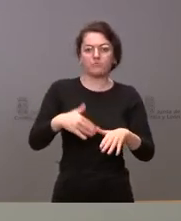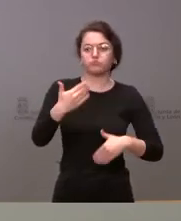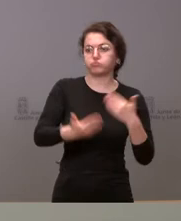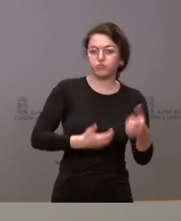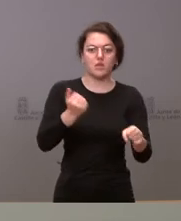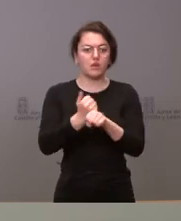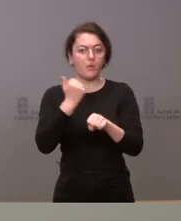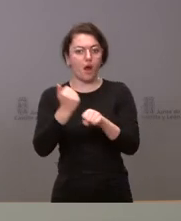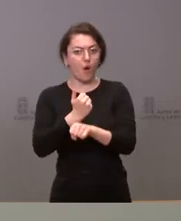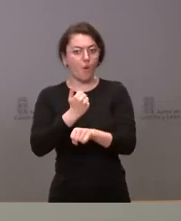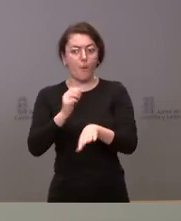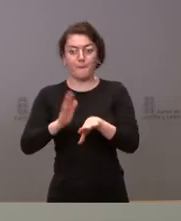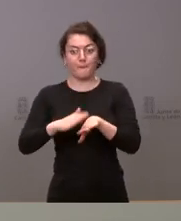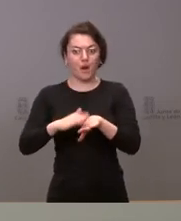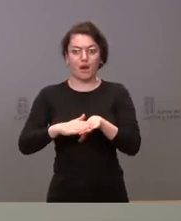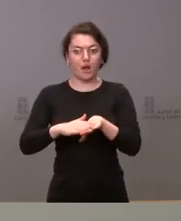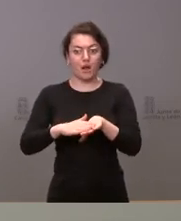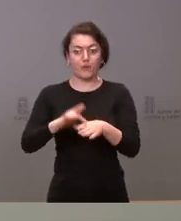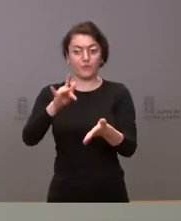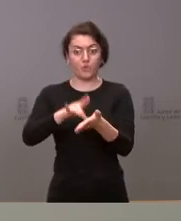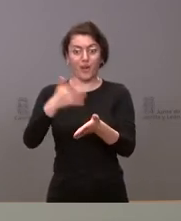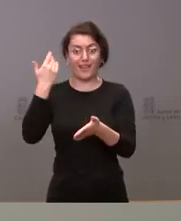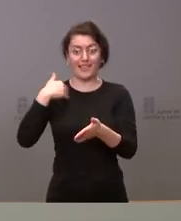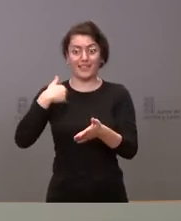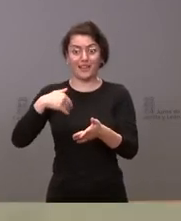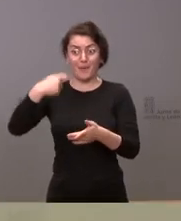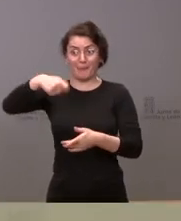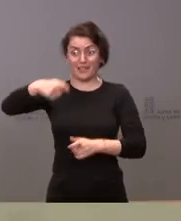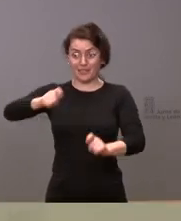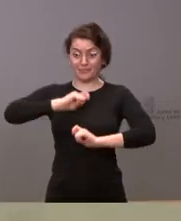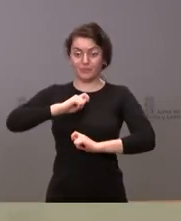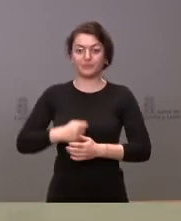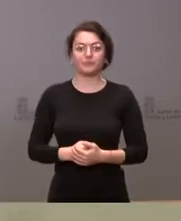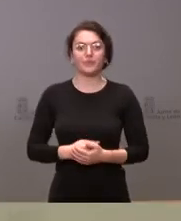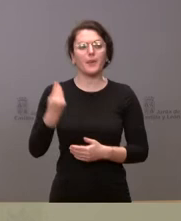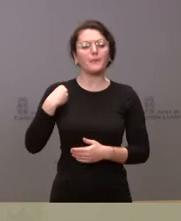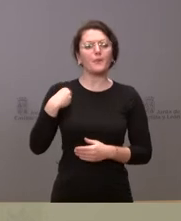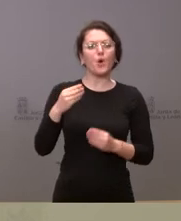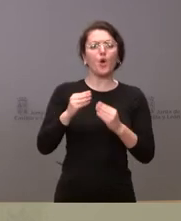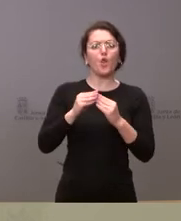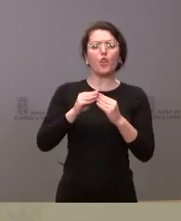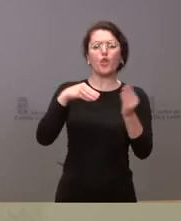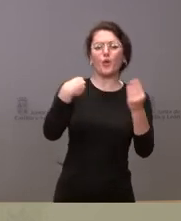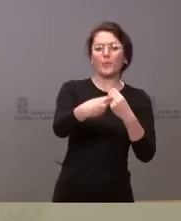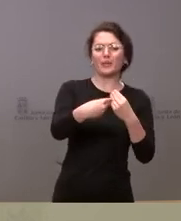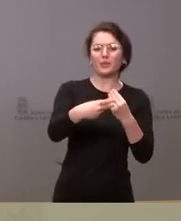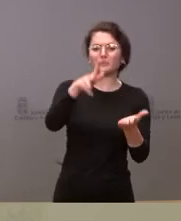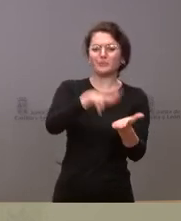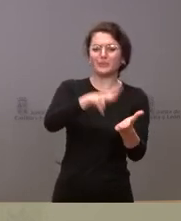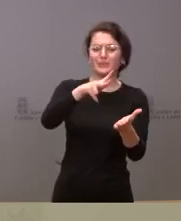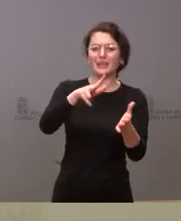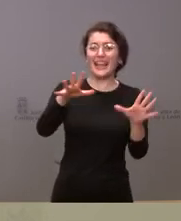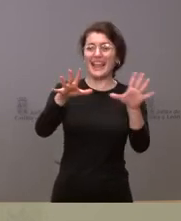desde el mismo momento de la investidura del presidente de la Junta de Castilla y León ese documento se rubricó el 10 de febrero el mismo día que